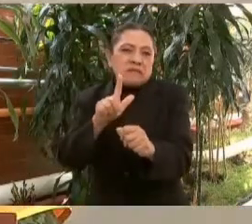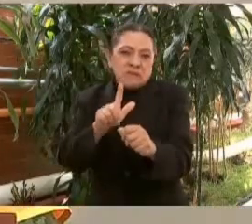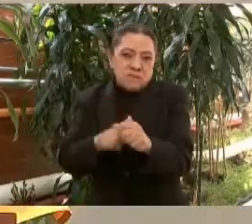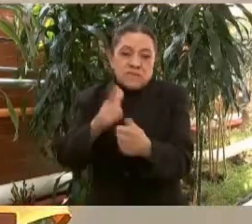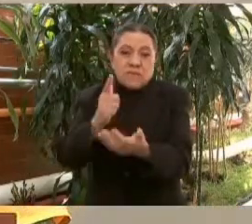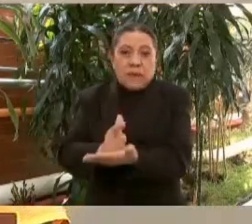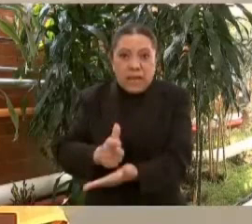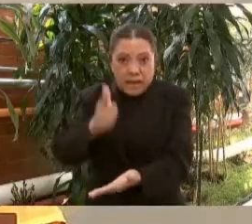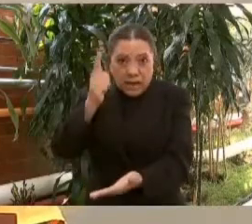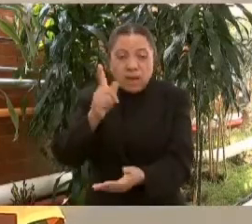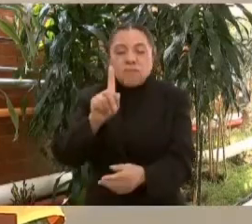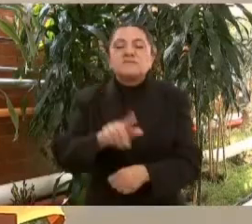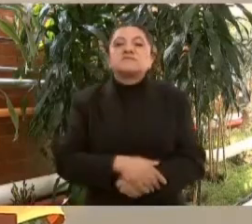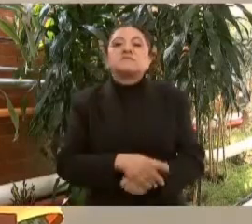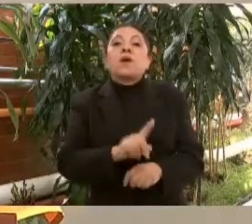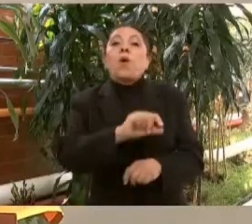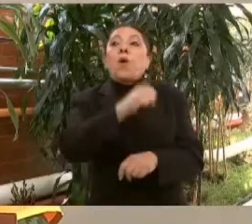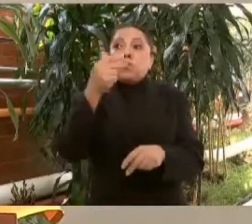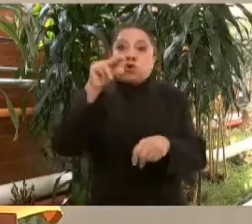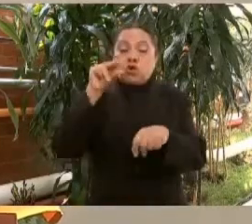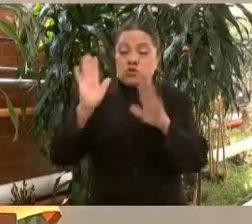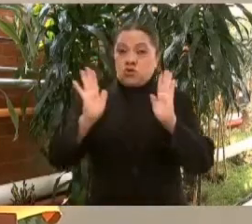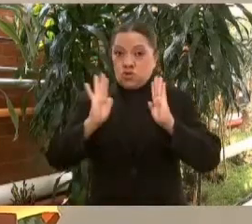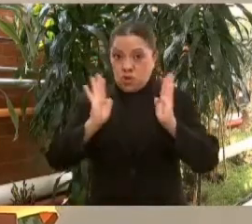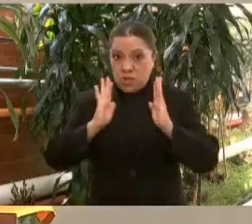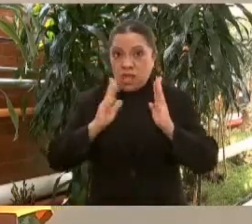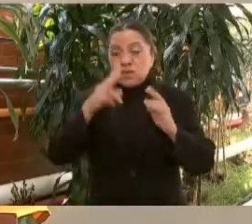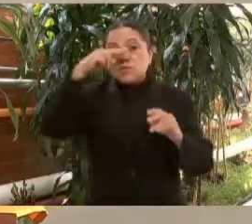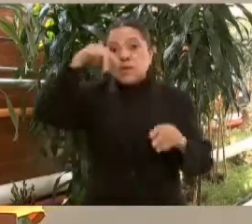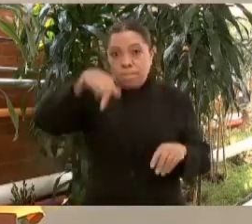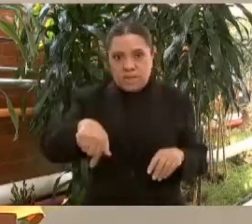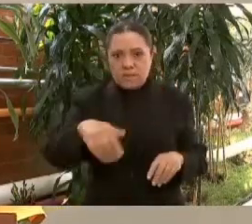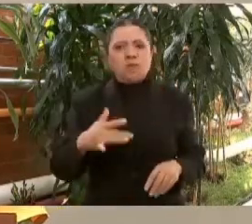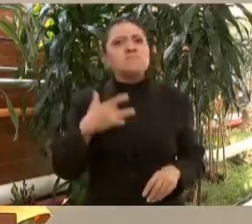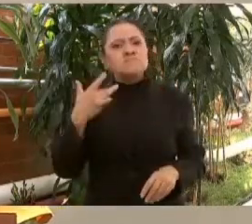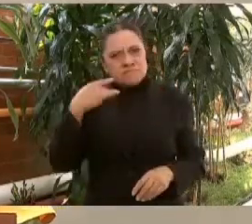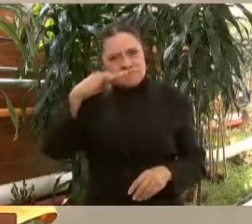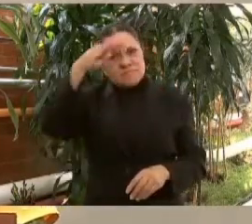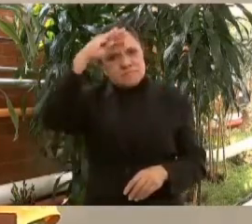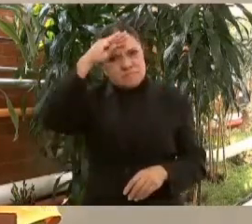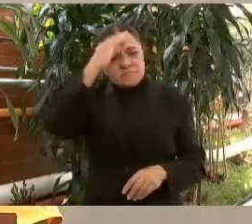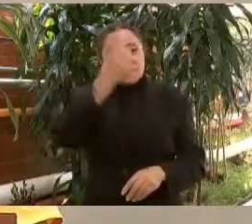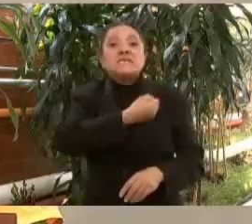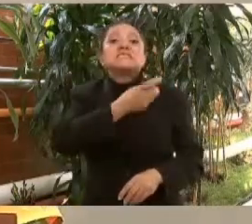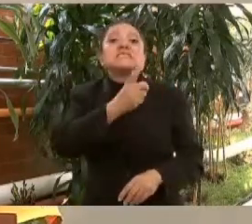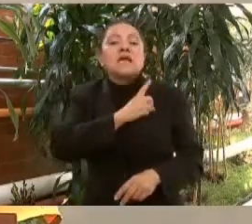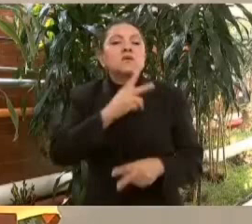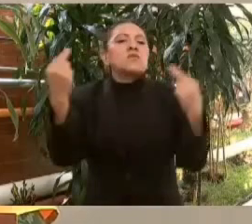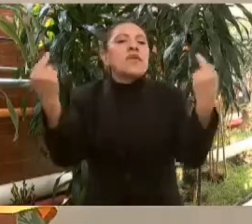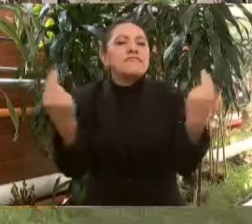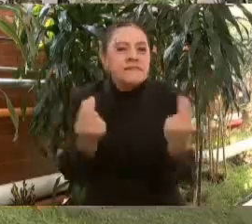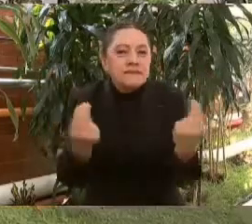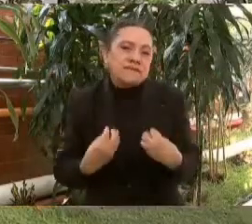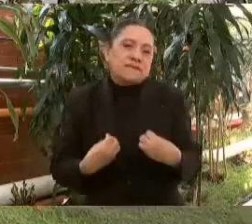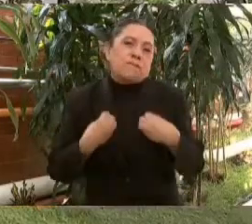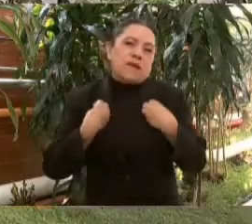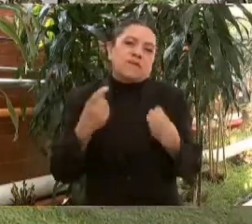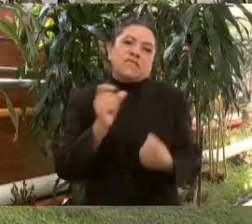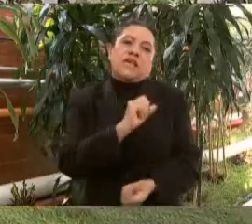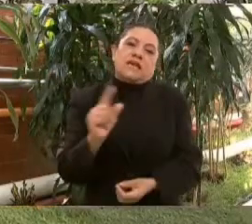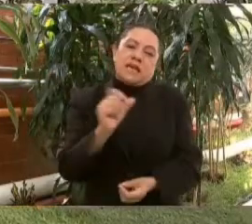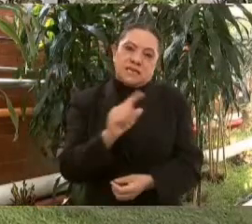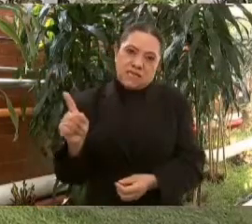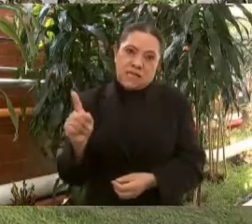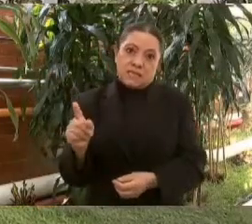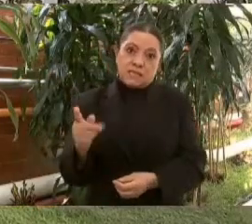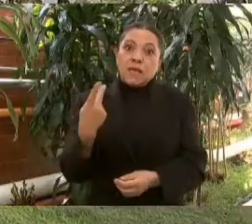y Aire de México somos conscientes de que la salud es indispensable para una vida de calidad y que